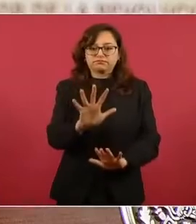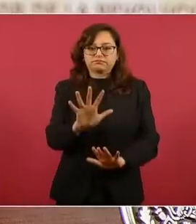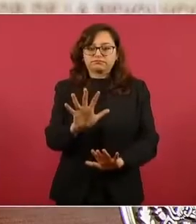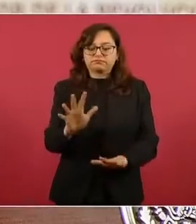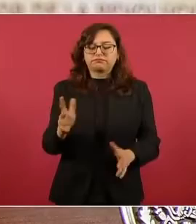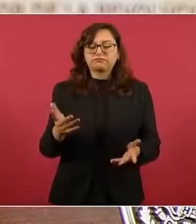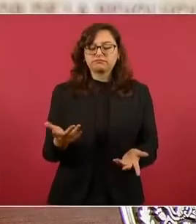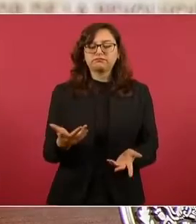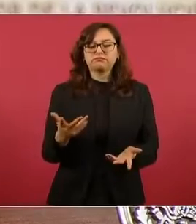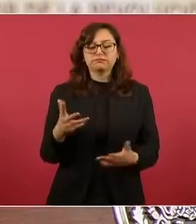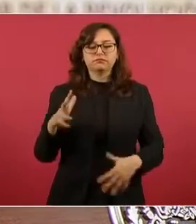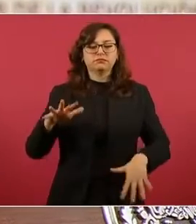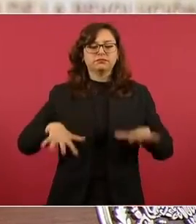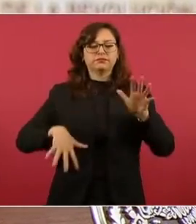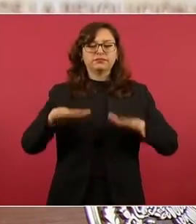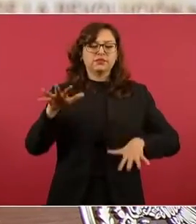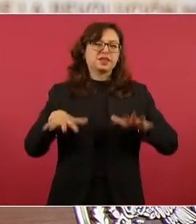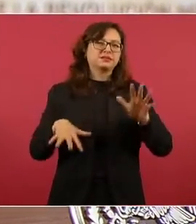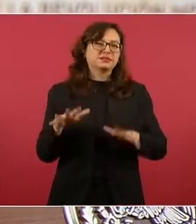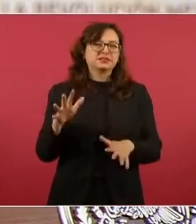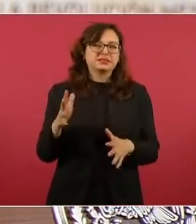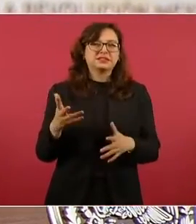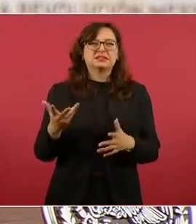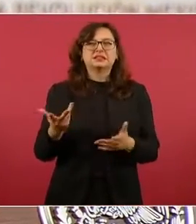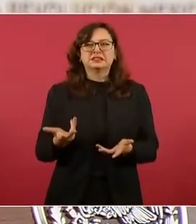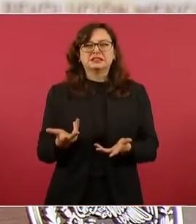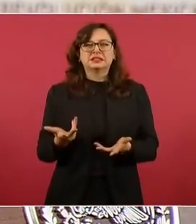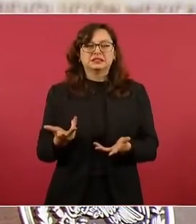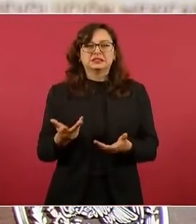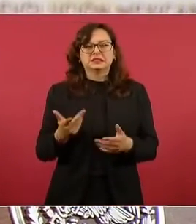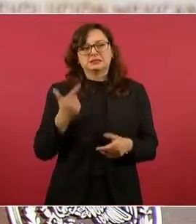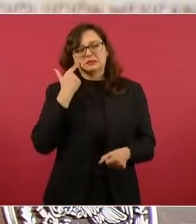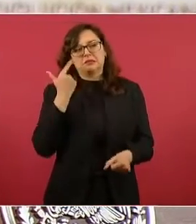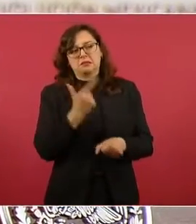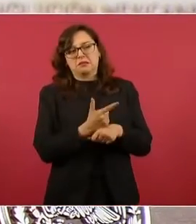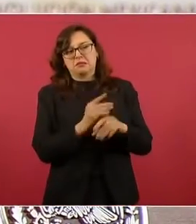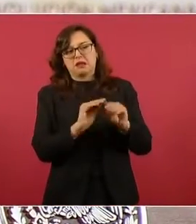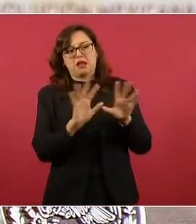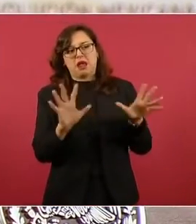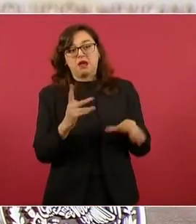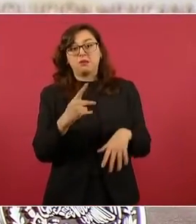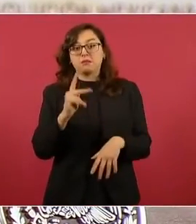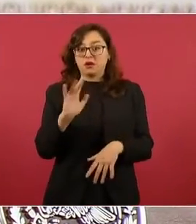ocasiones sutiles.